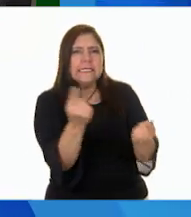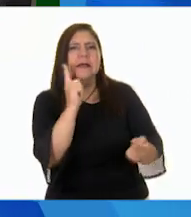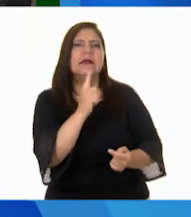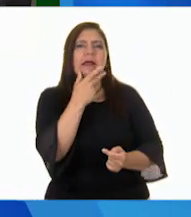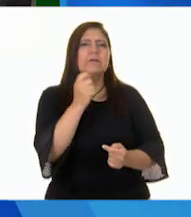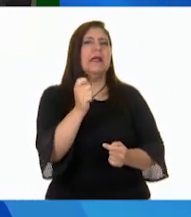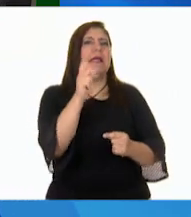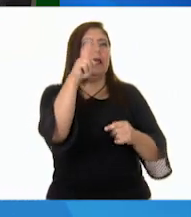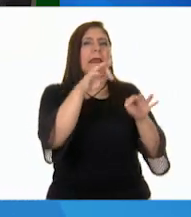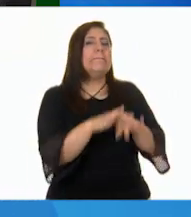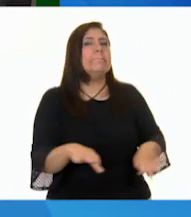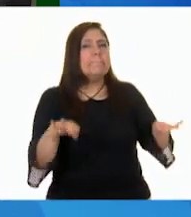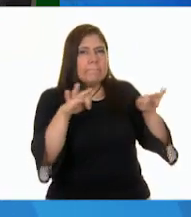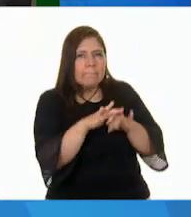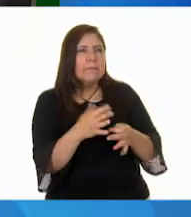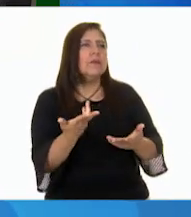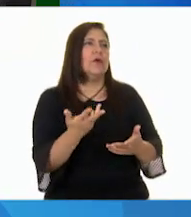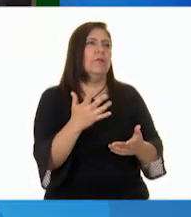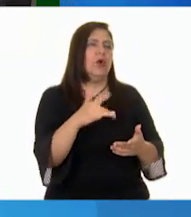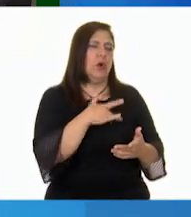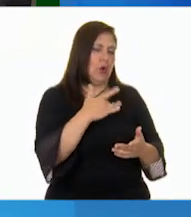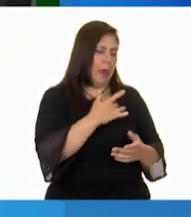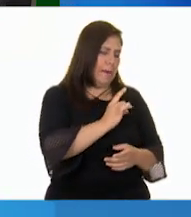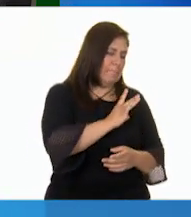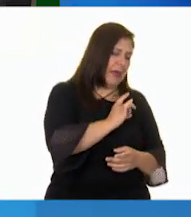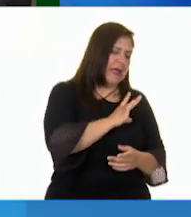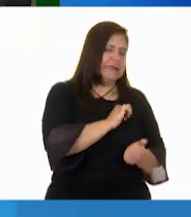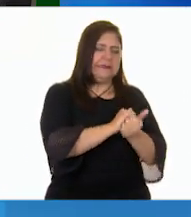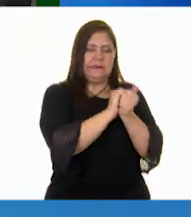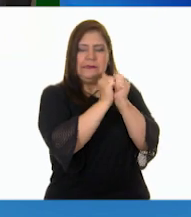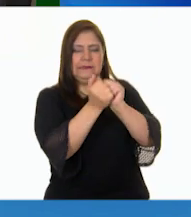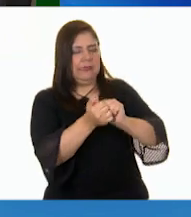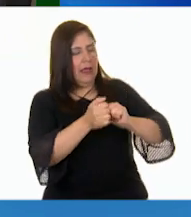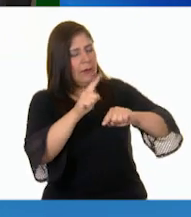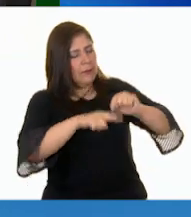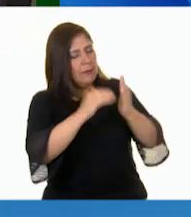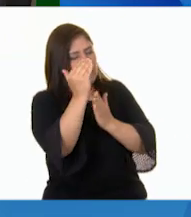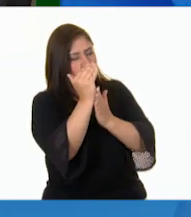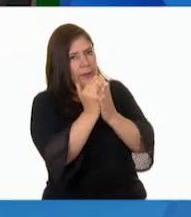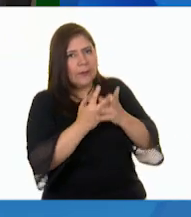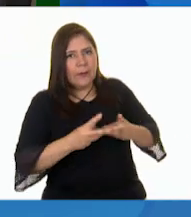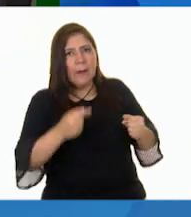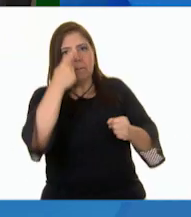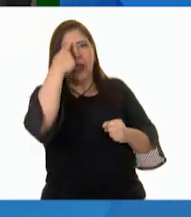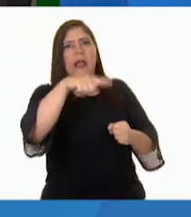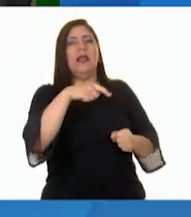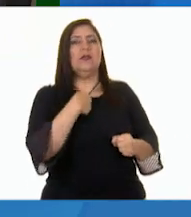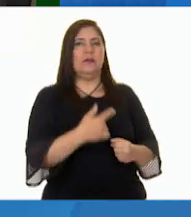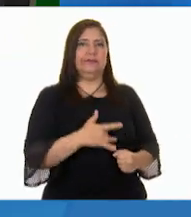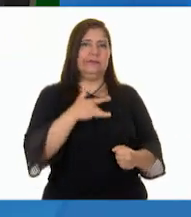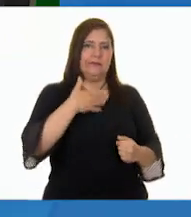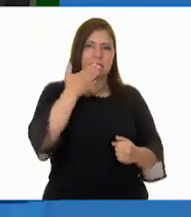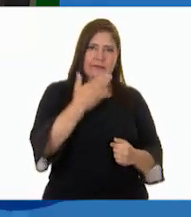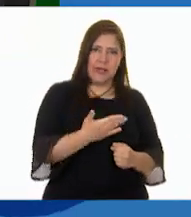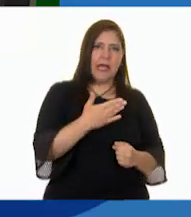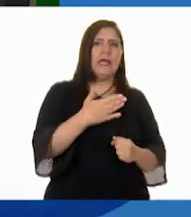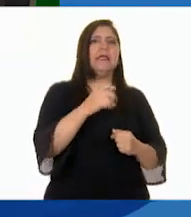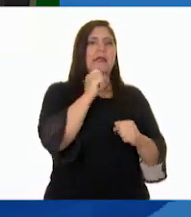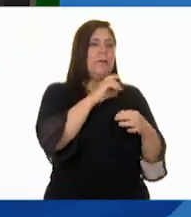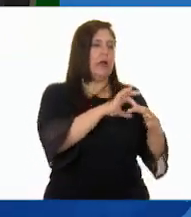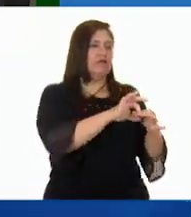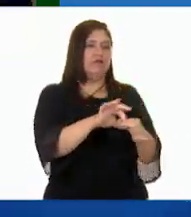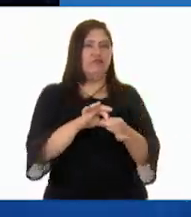de la importancia de transformar tu temor o tu miedo para el bienestar propio y para el bienestar colectivo? Que